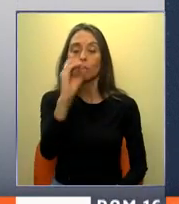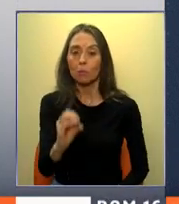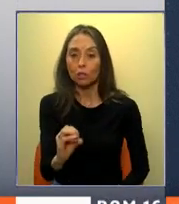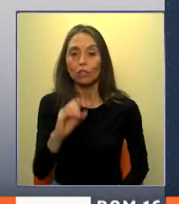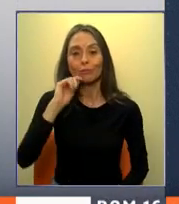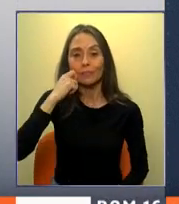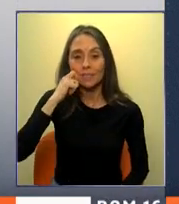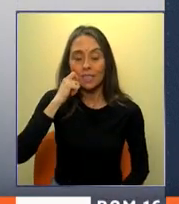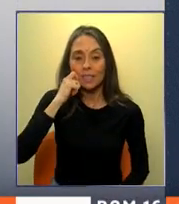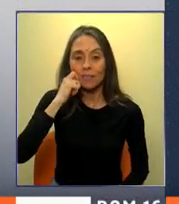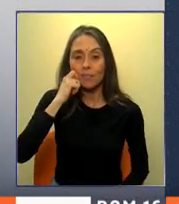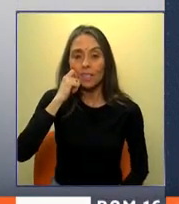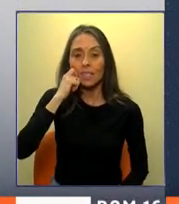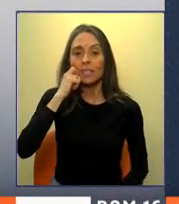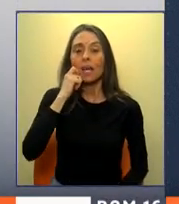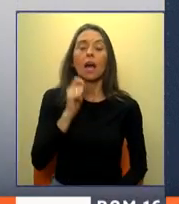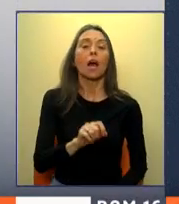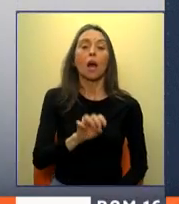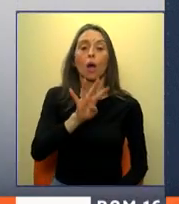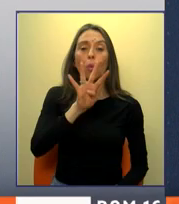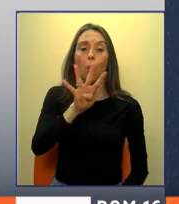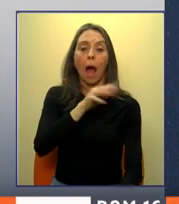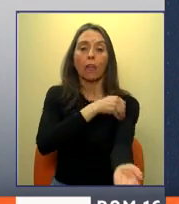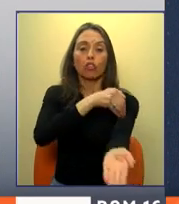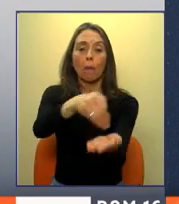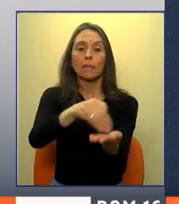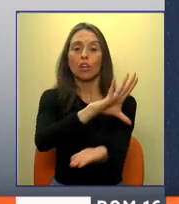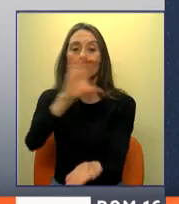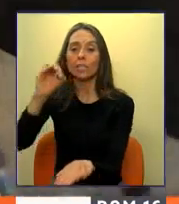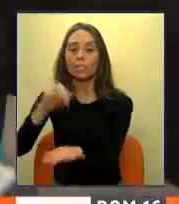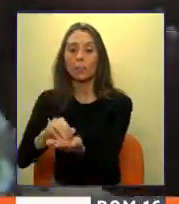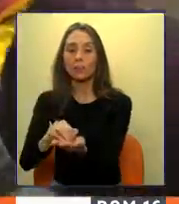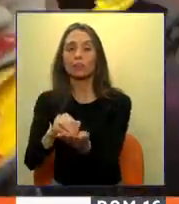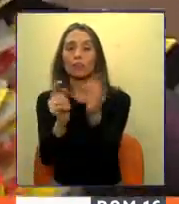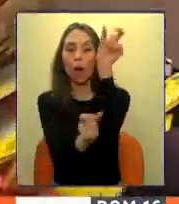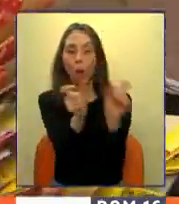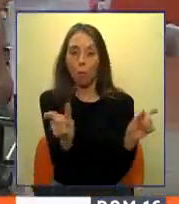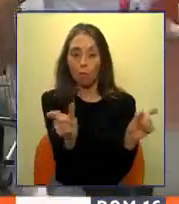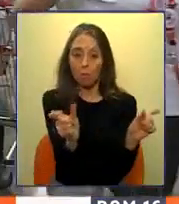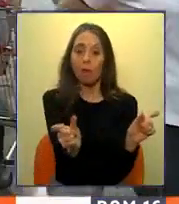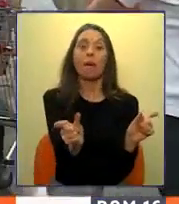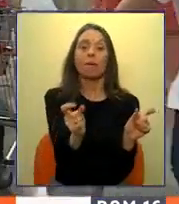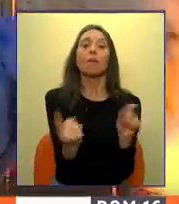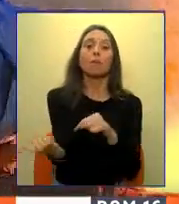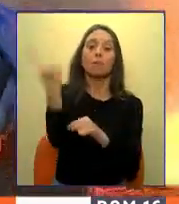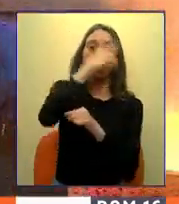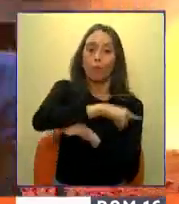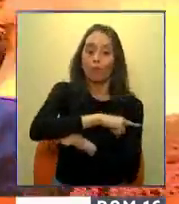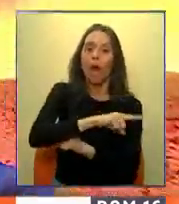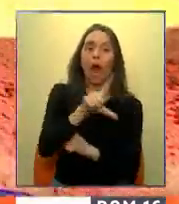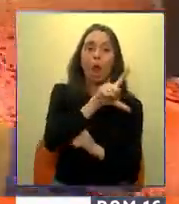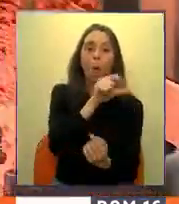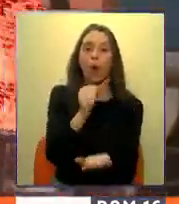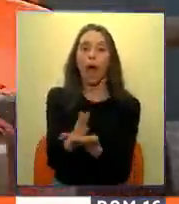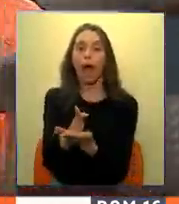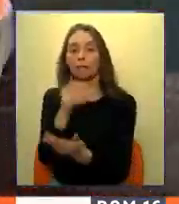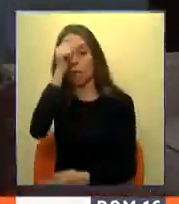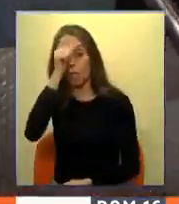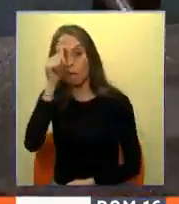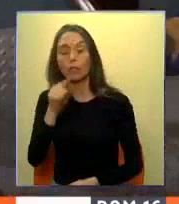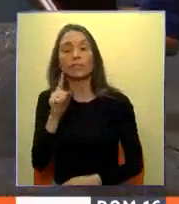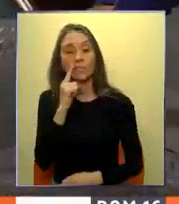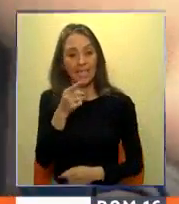sea, cambiaría a 4,5 millones cada día, pero de lunes a domingo. Entonces, si turnamos el descanso,